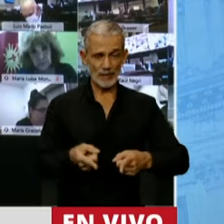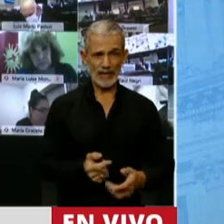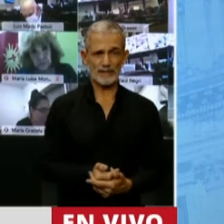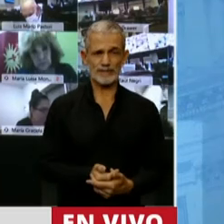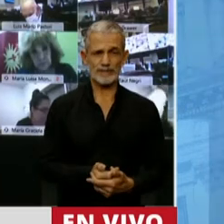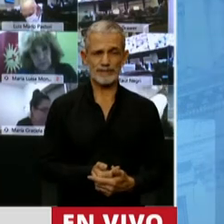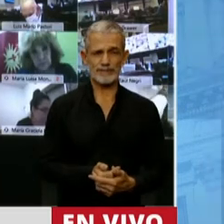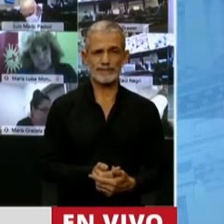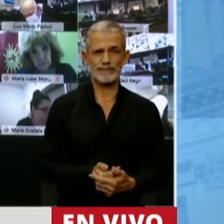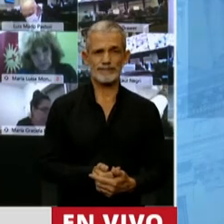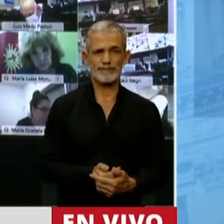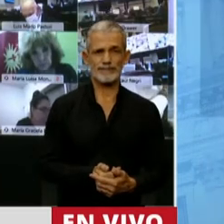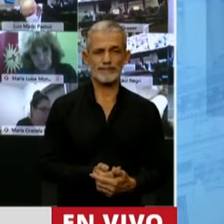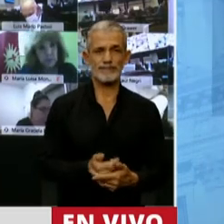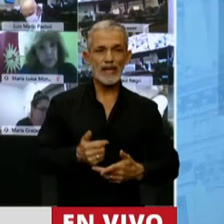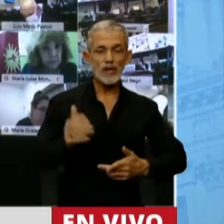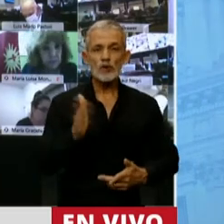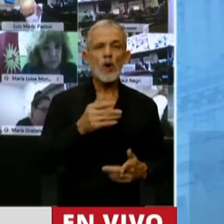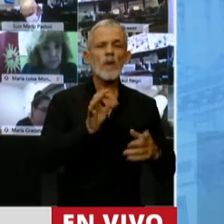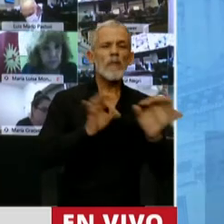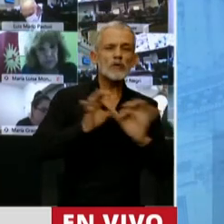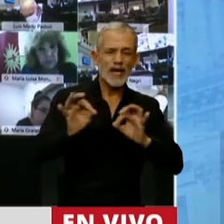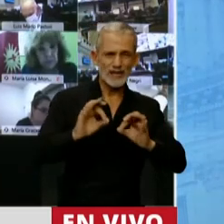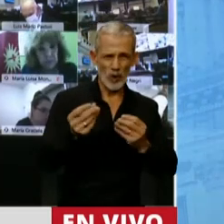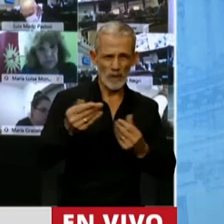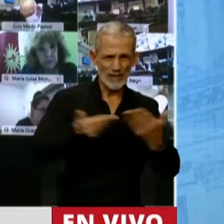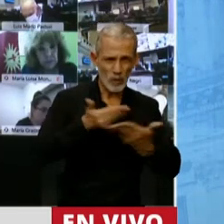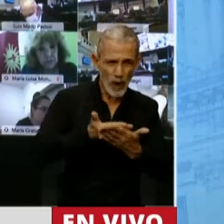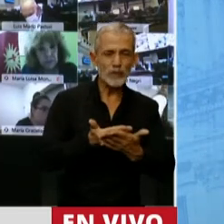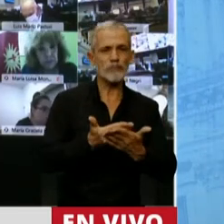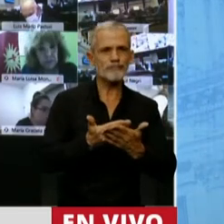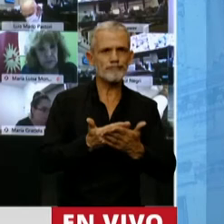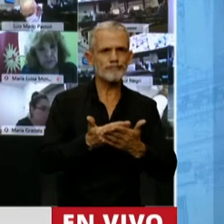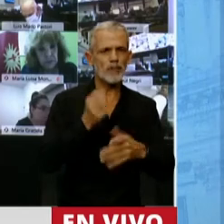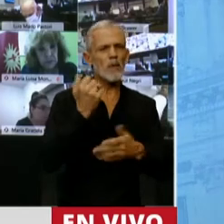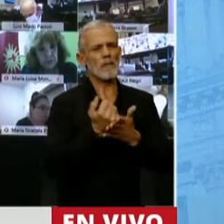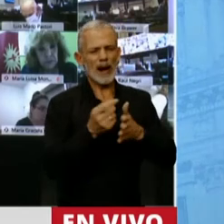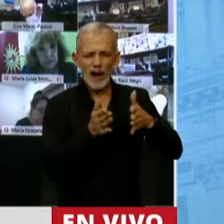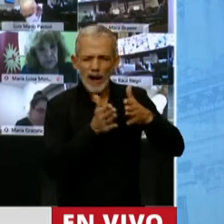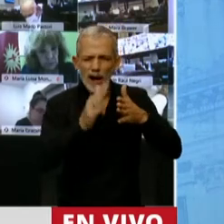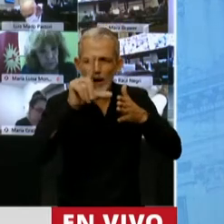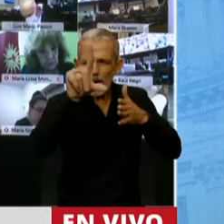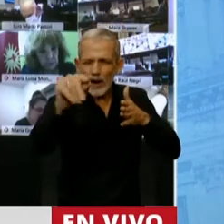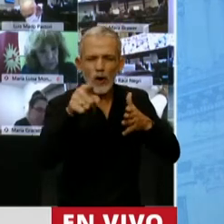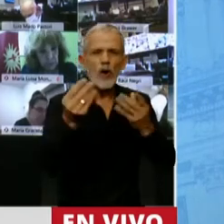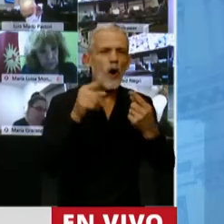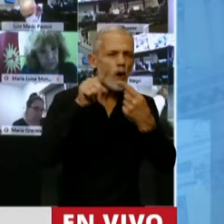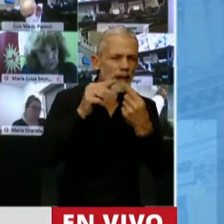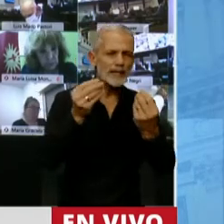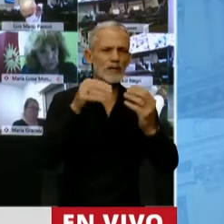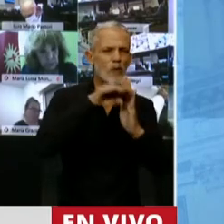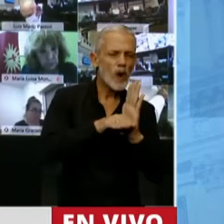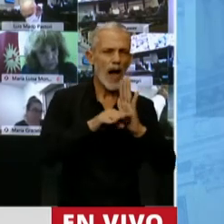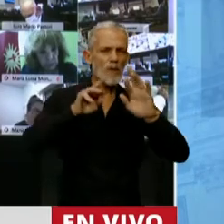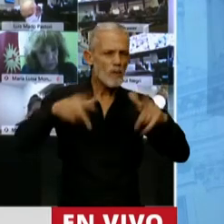Y todo proyecto de presupuesto marca un rumbo, un horizonte, una hoja de ruta, un